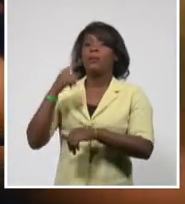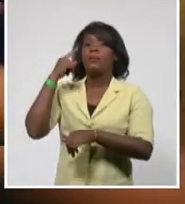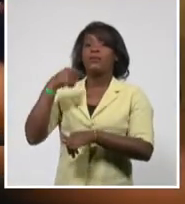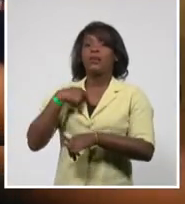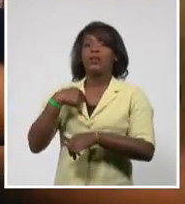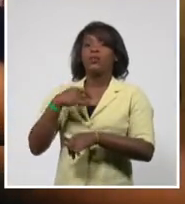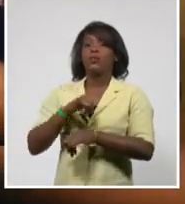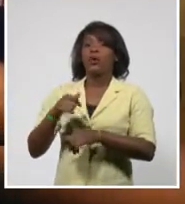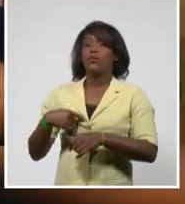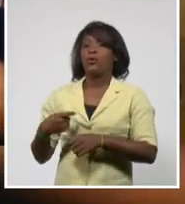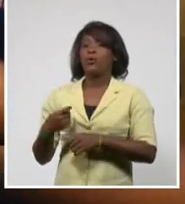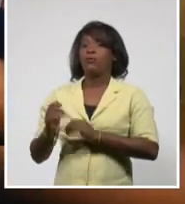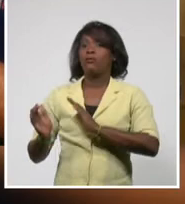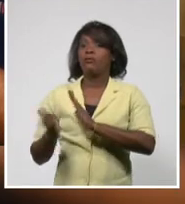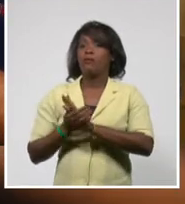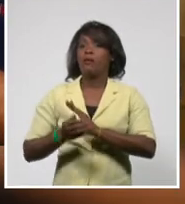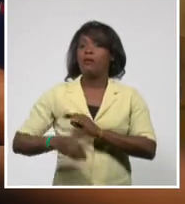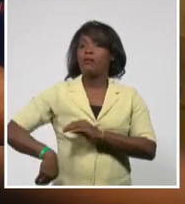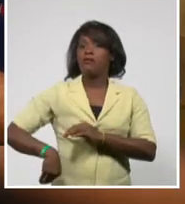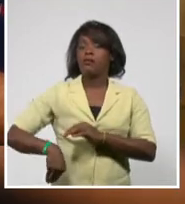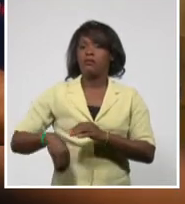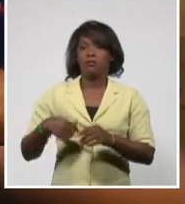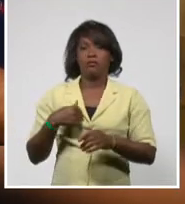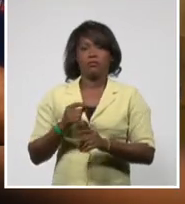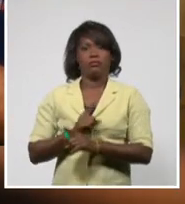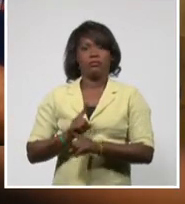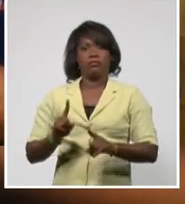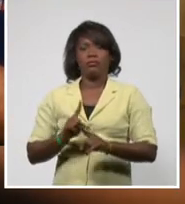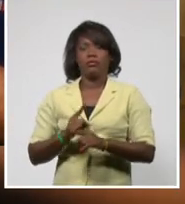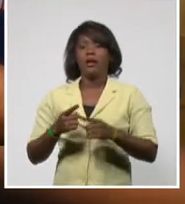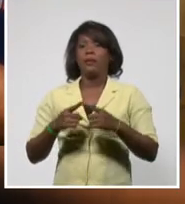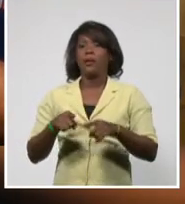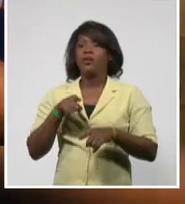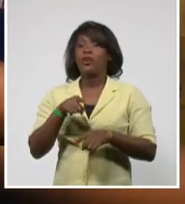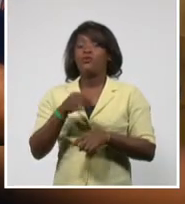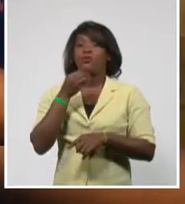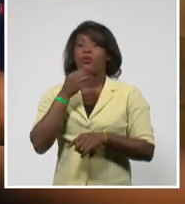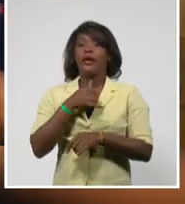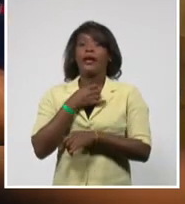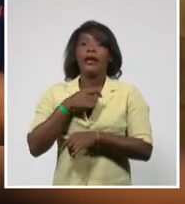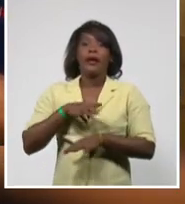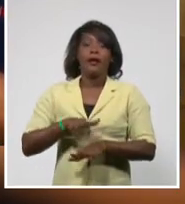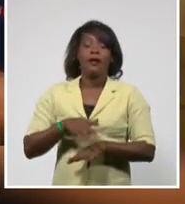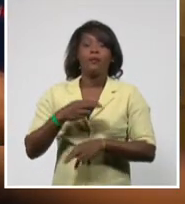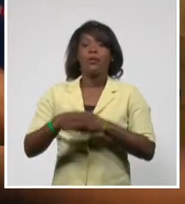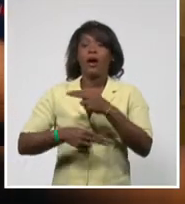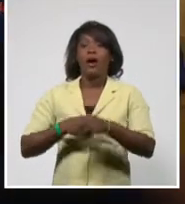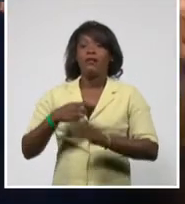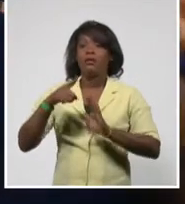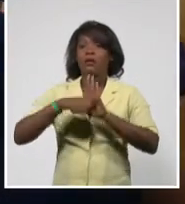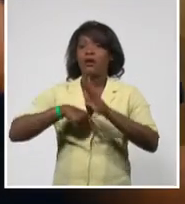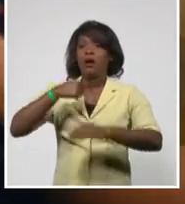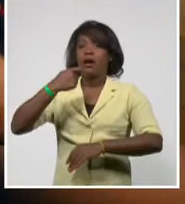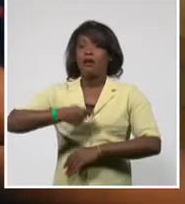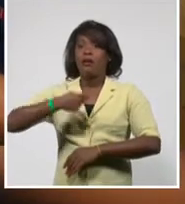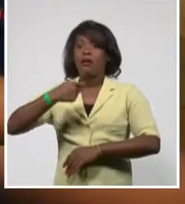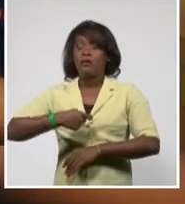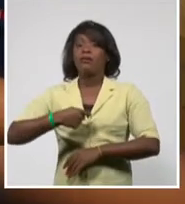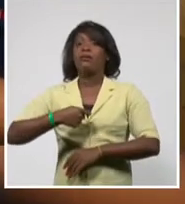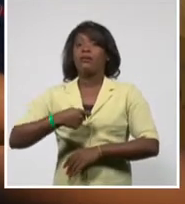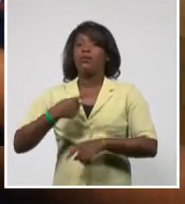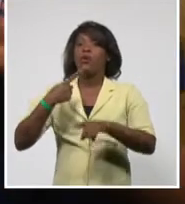sentencia contra Correa y los otros 15 condenados solo puede ser apelada ante la Corte Constitucional de Ecuador o ante tribunales